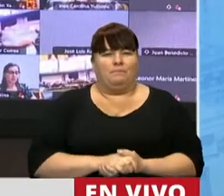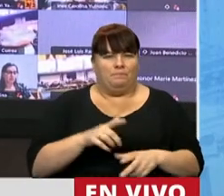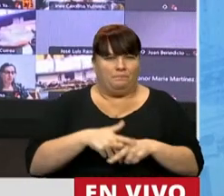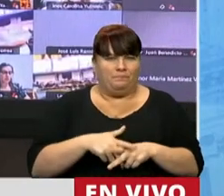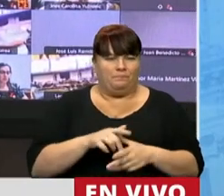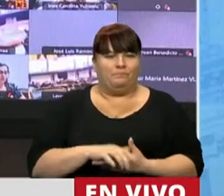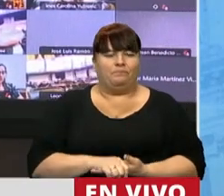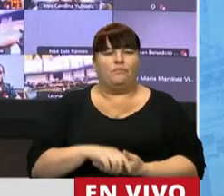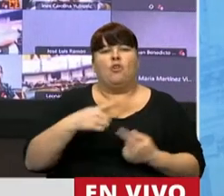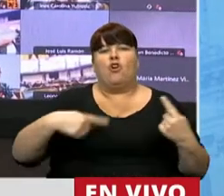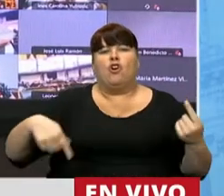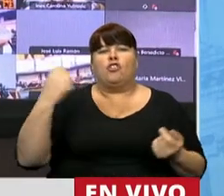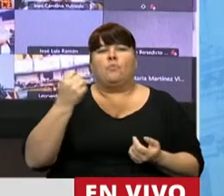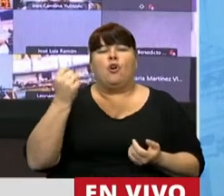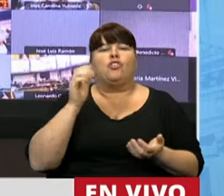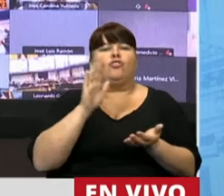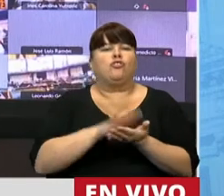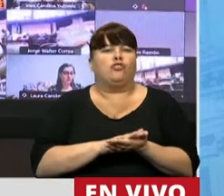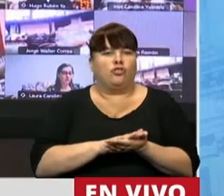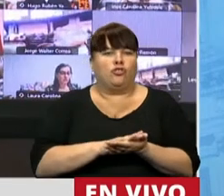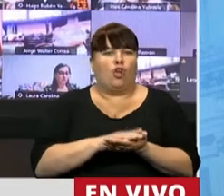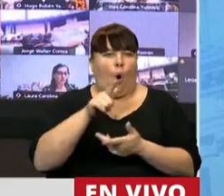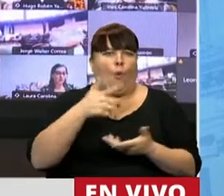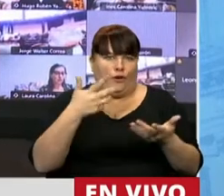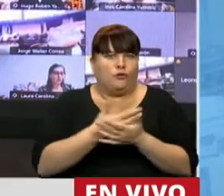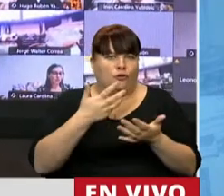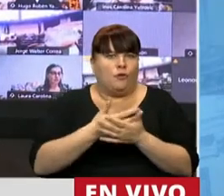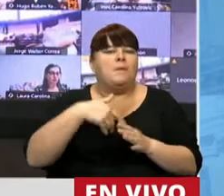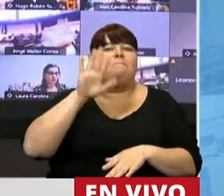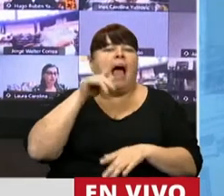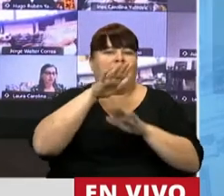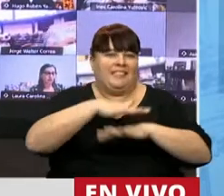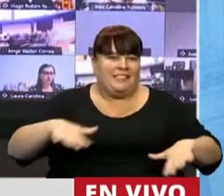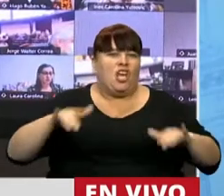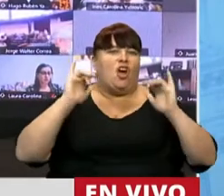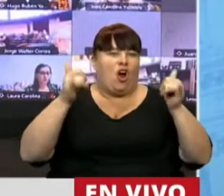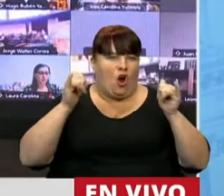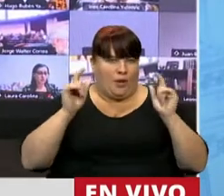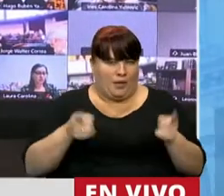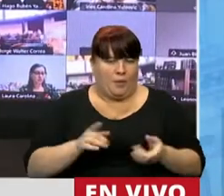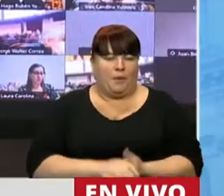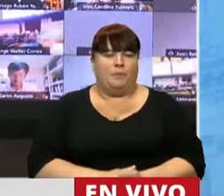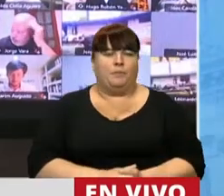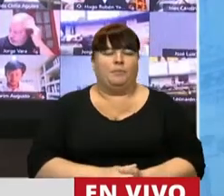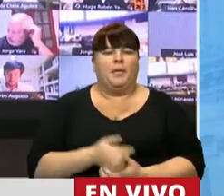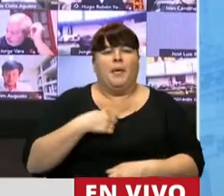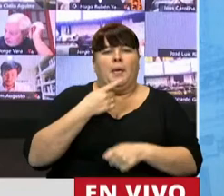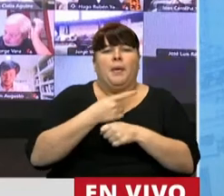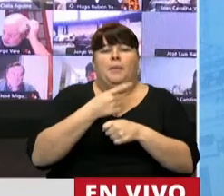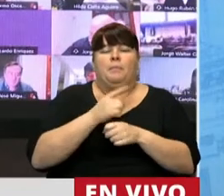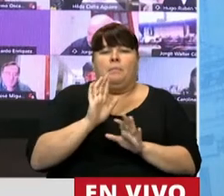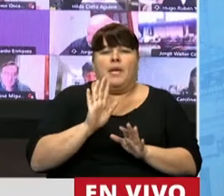importantes sobre este flagelo que ataca a nuestros niños, niñas y adolescentes. Yo, en principio,